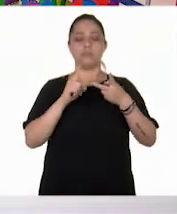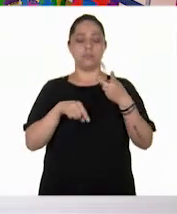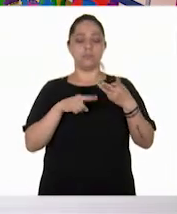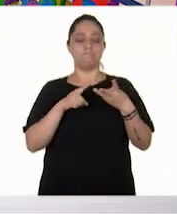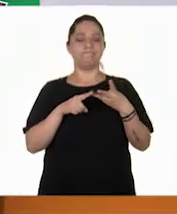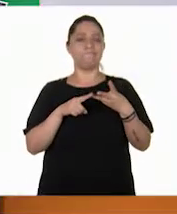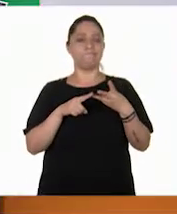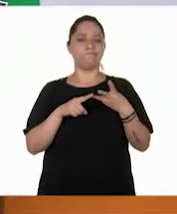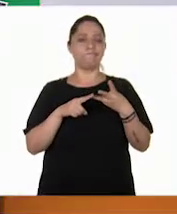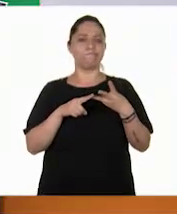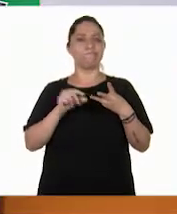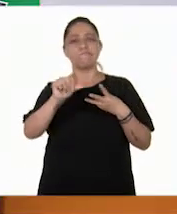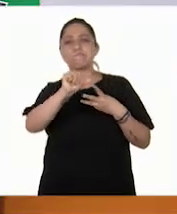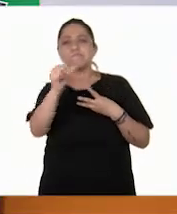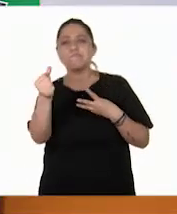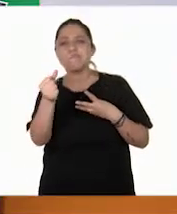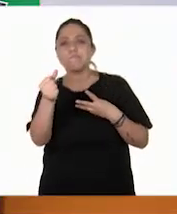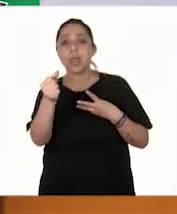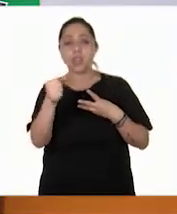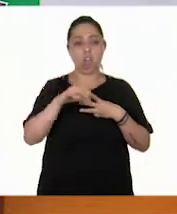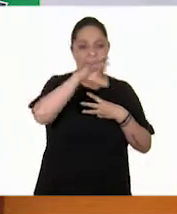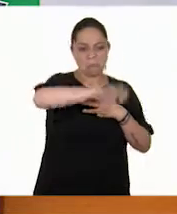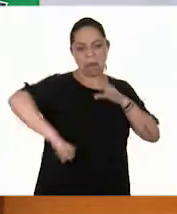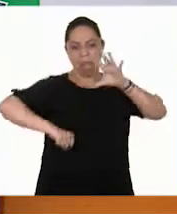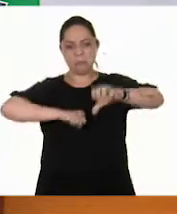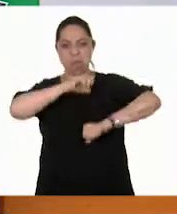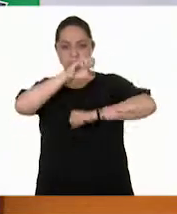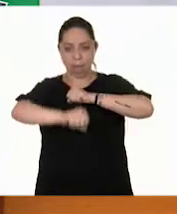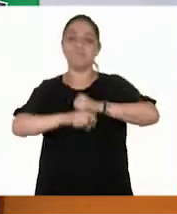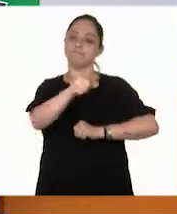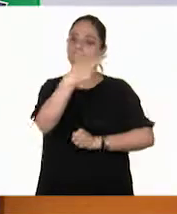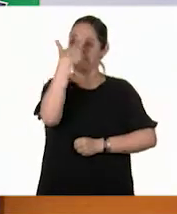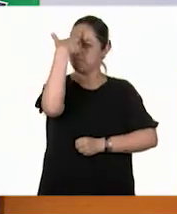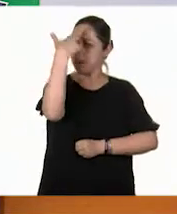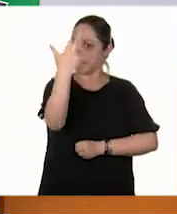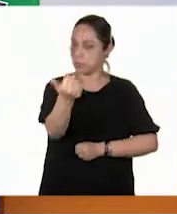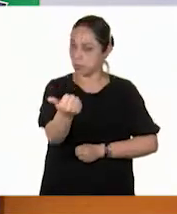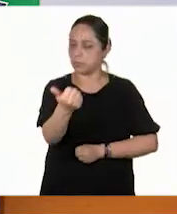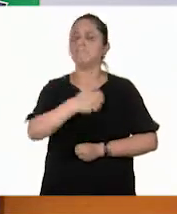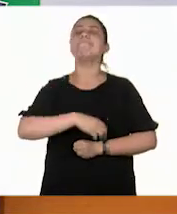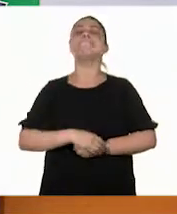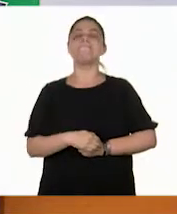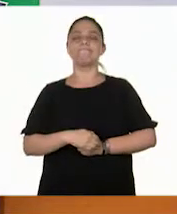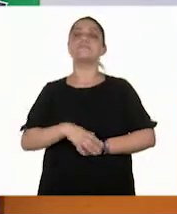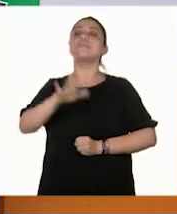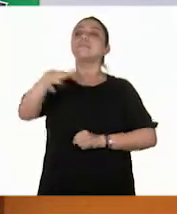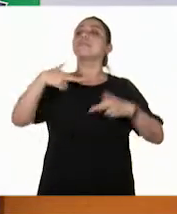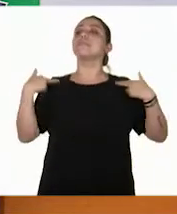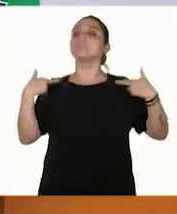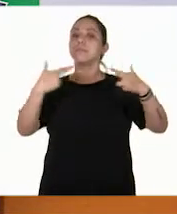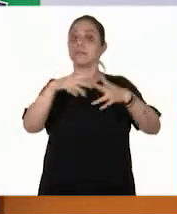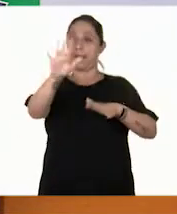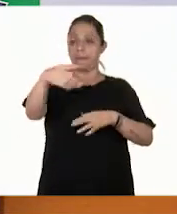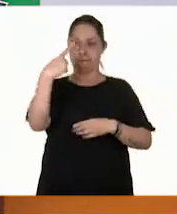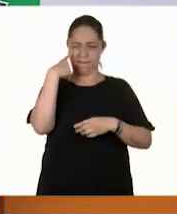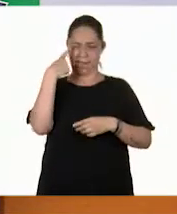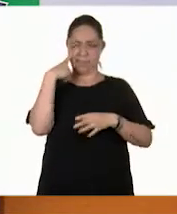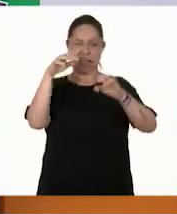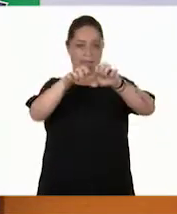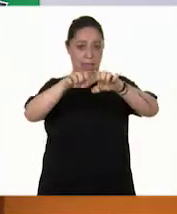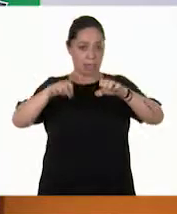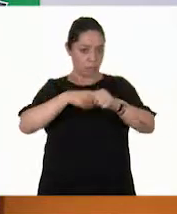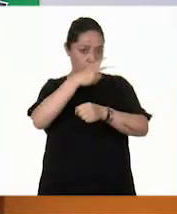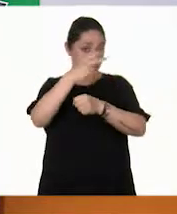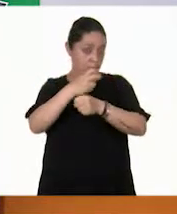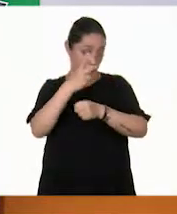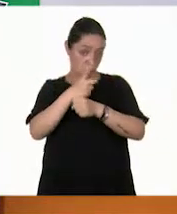qué? No, que no las tengo que arrancar. Claro, sí, tienes razón. Entonces, maestra Abril, el equipo de